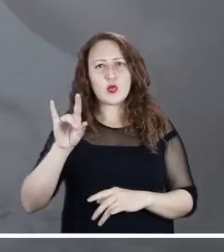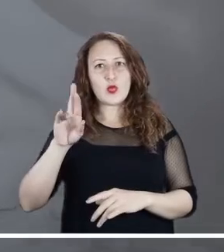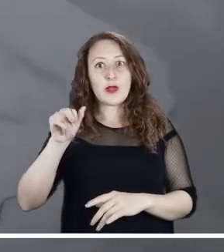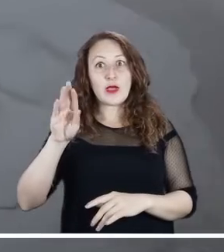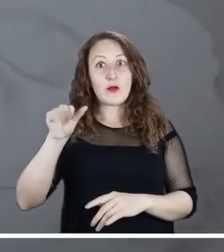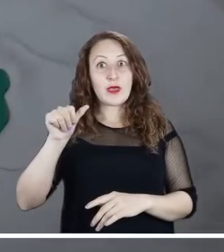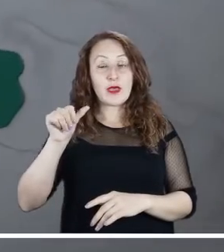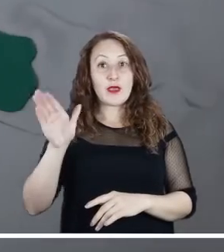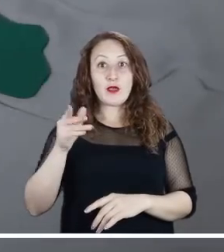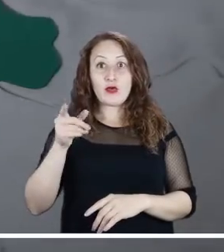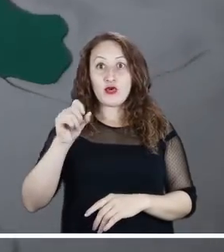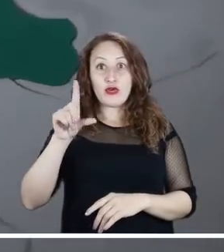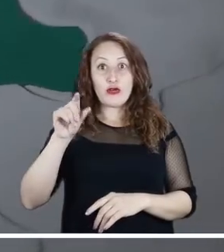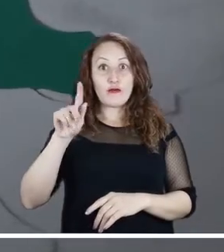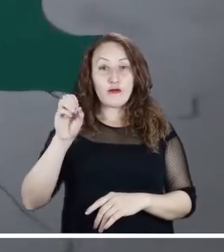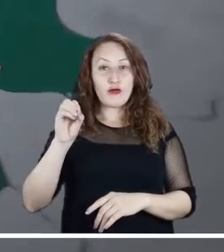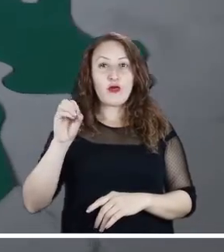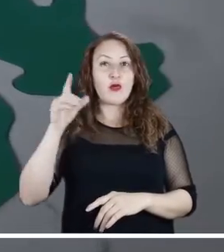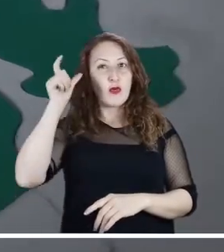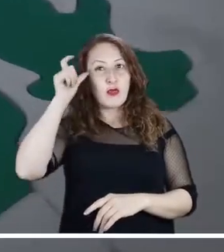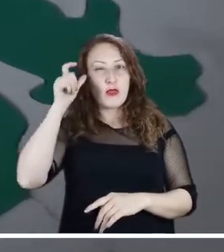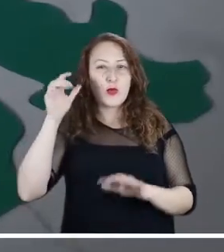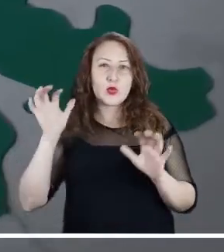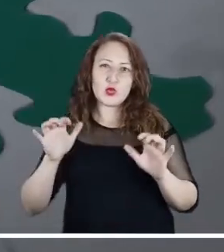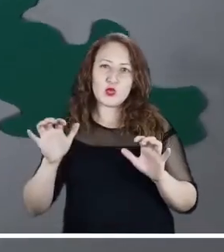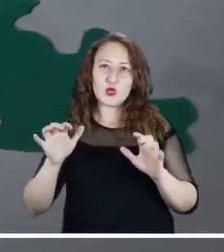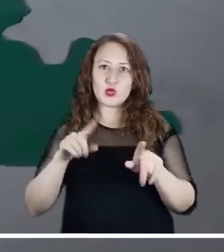del Golfo de Urabá y de Córdoba, donde se estiman llovistas.